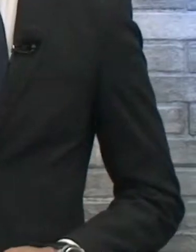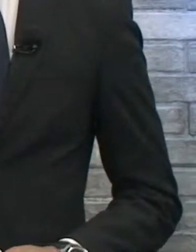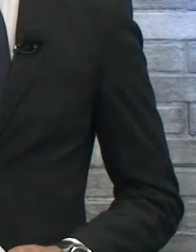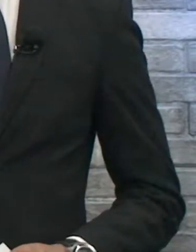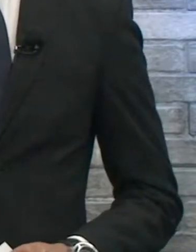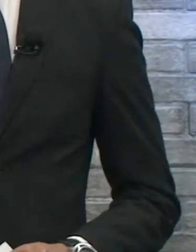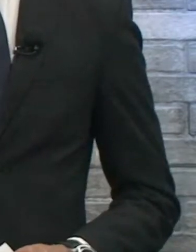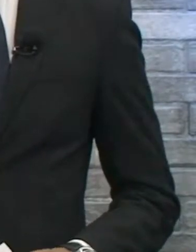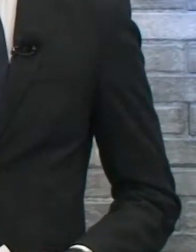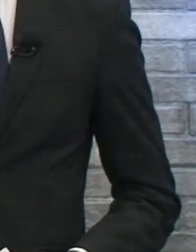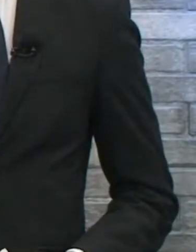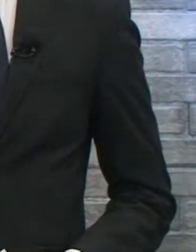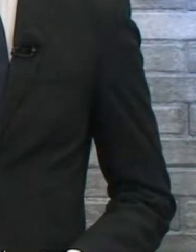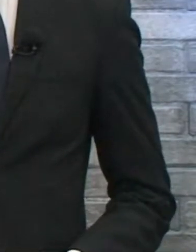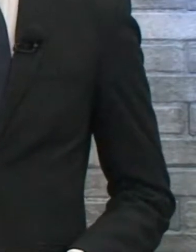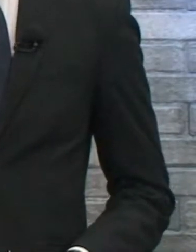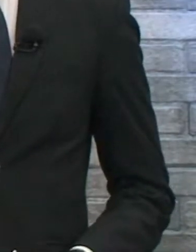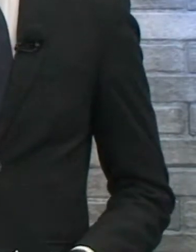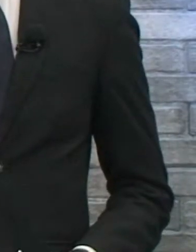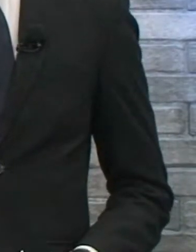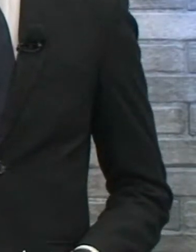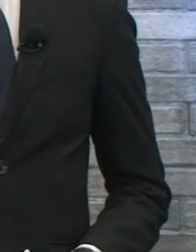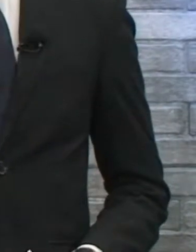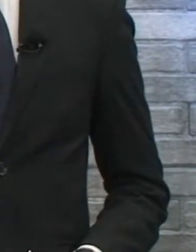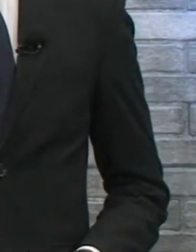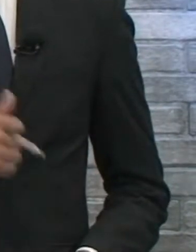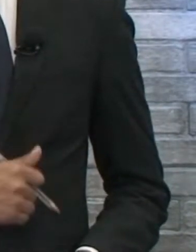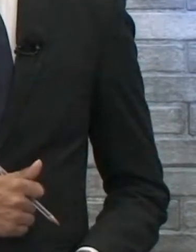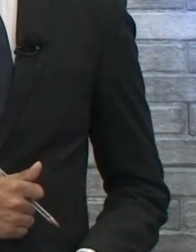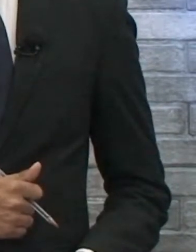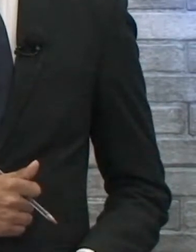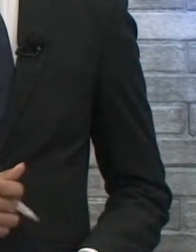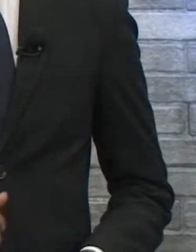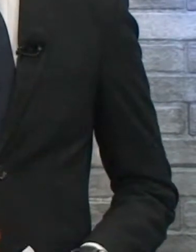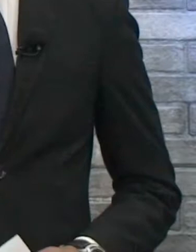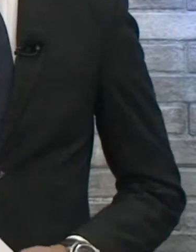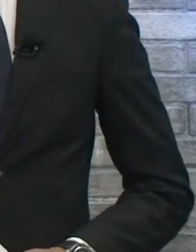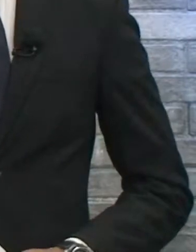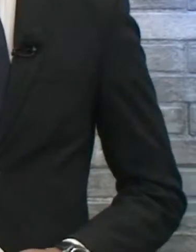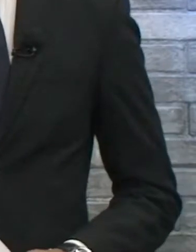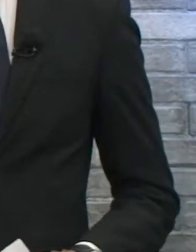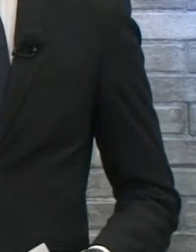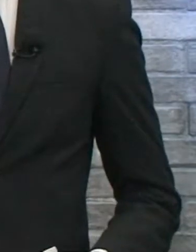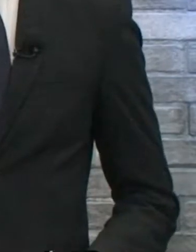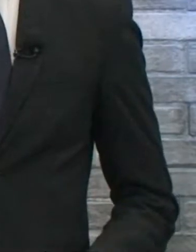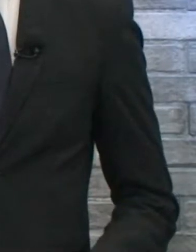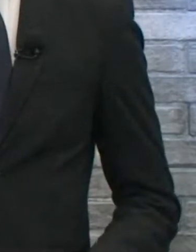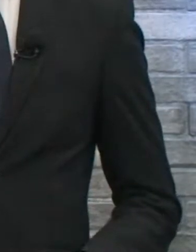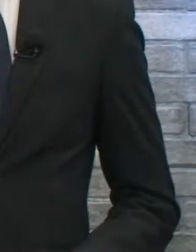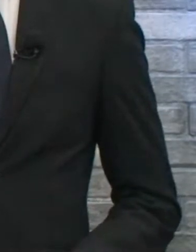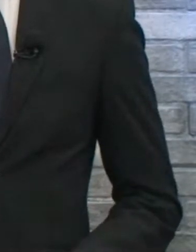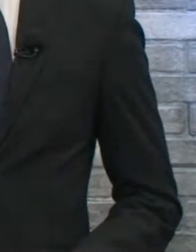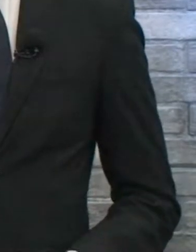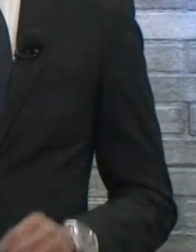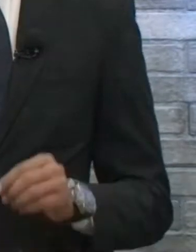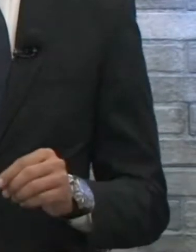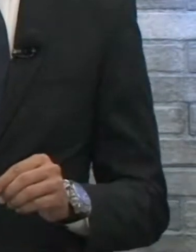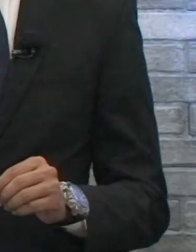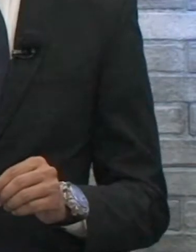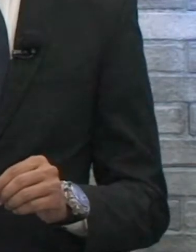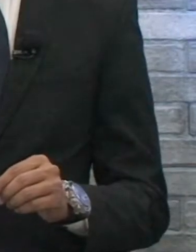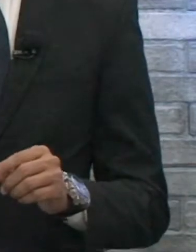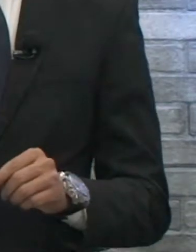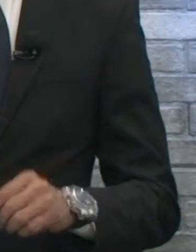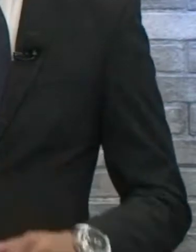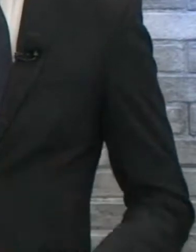El gobernador Juan Manuel Carreras López calificó esta reunión de la CONAGO como